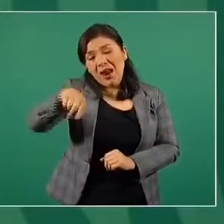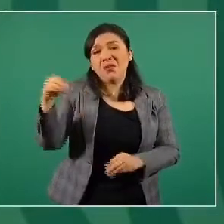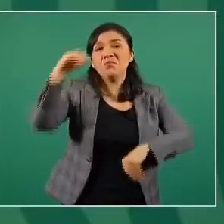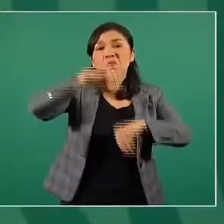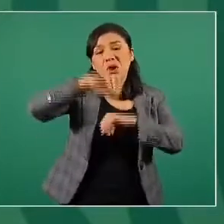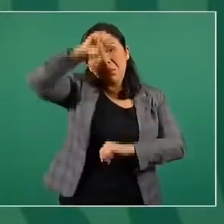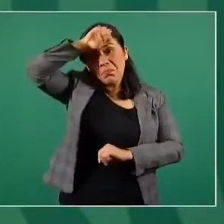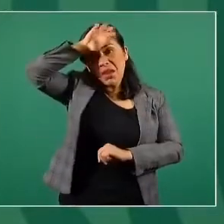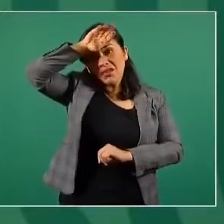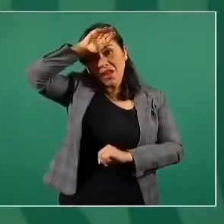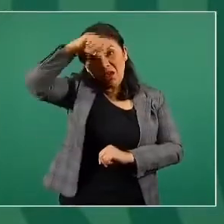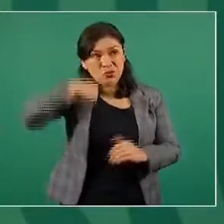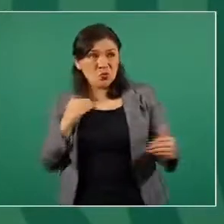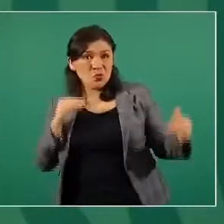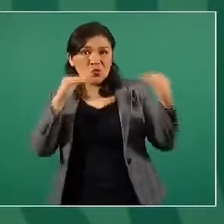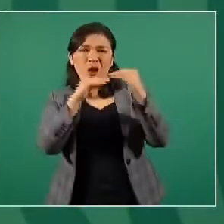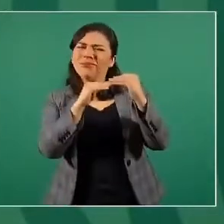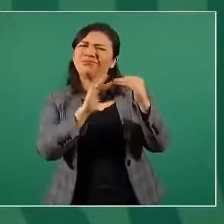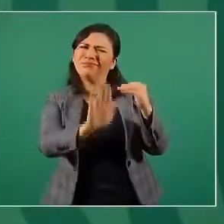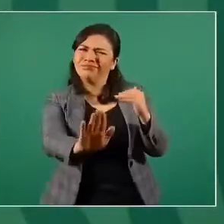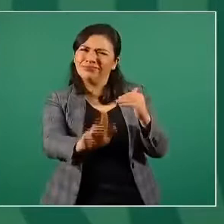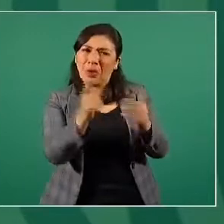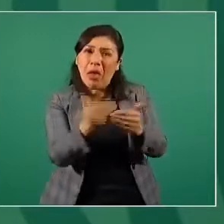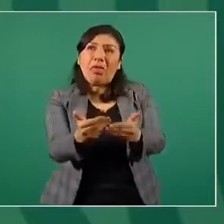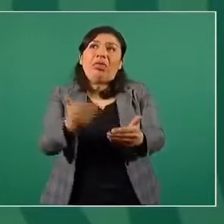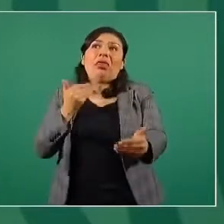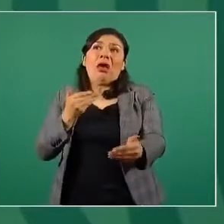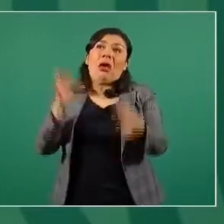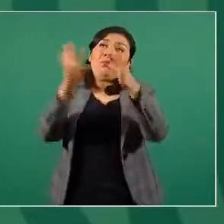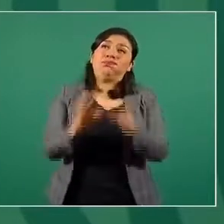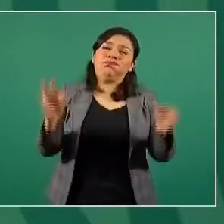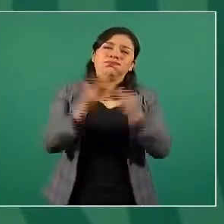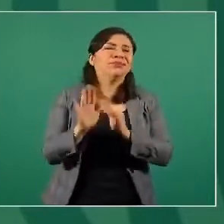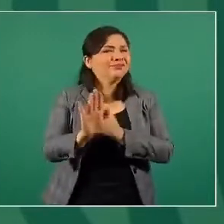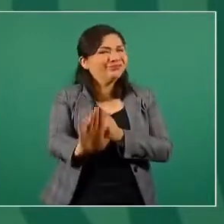O sea, no te adelantes. Presidente.